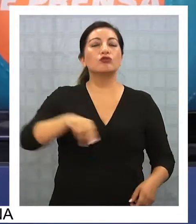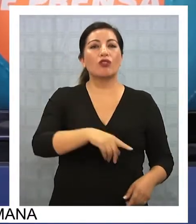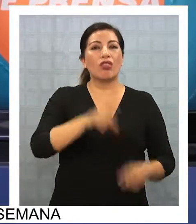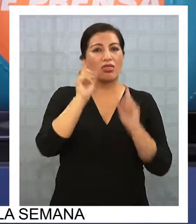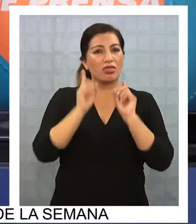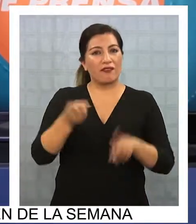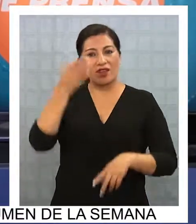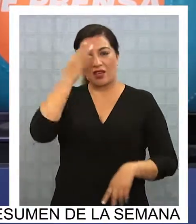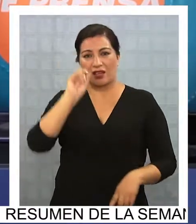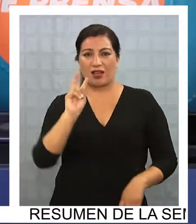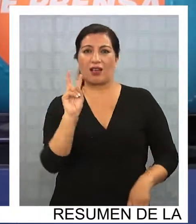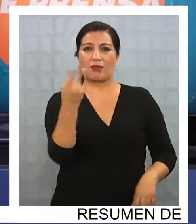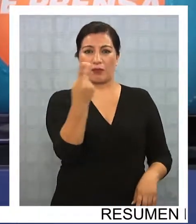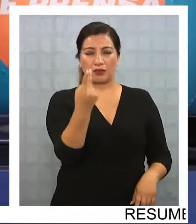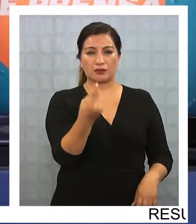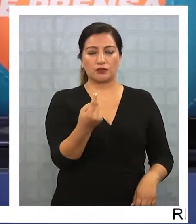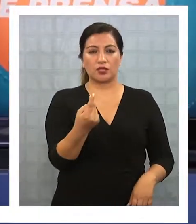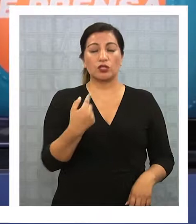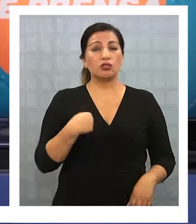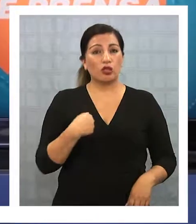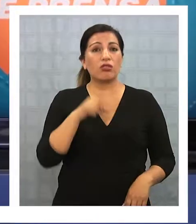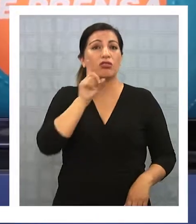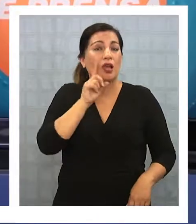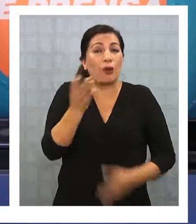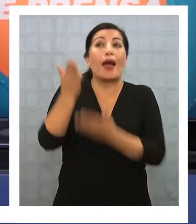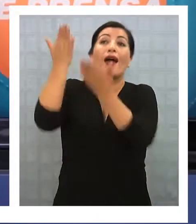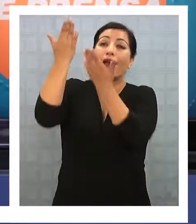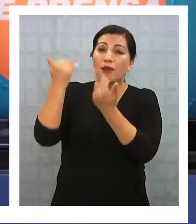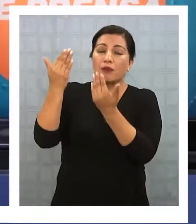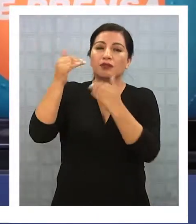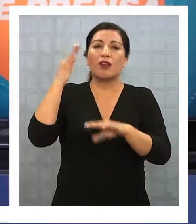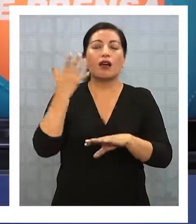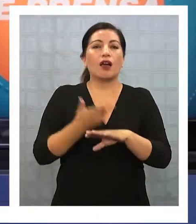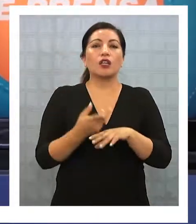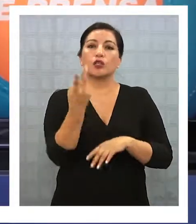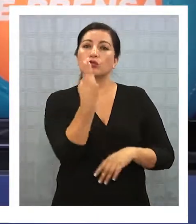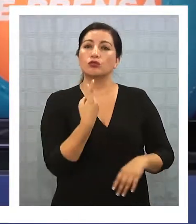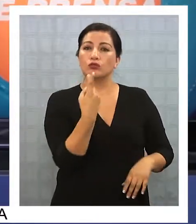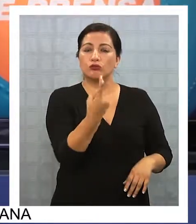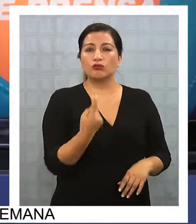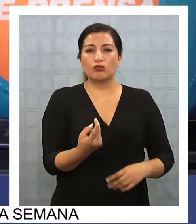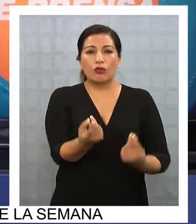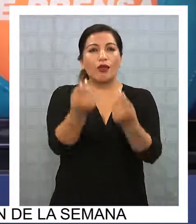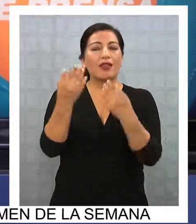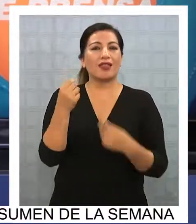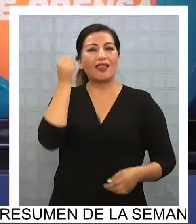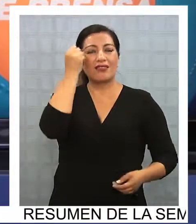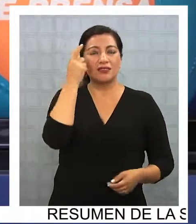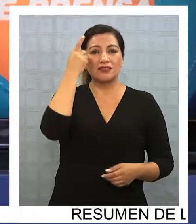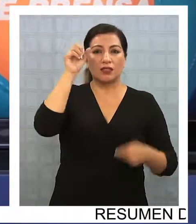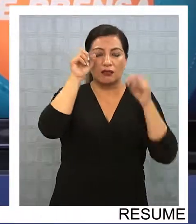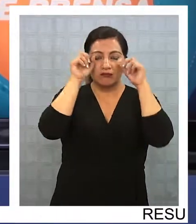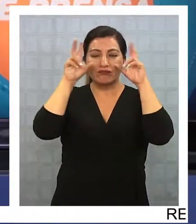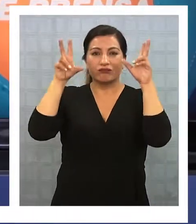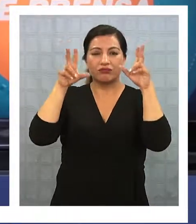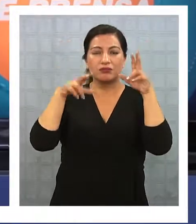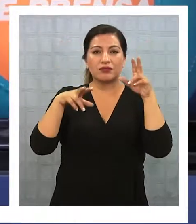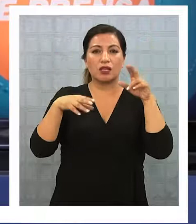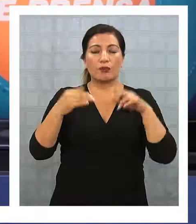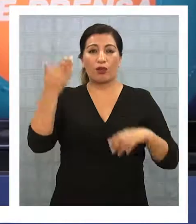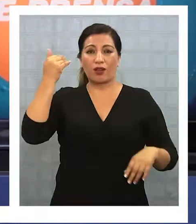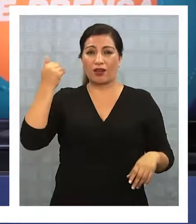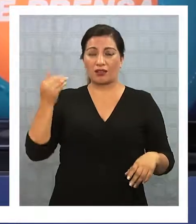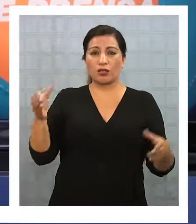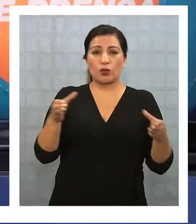cambiar muchas otras cosas y por eso que yo vuelvo y todavía tengo la esperanza de que haya un entendimiento porque los que tomaron la decisión en el Partido Socialista